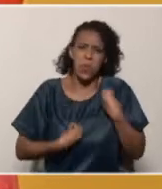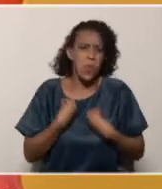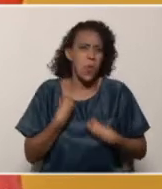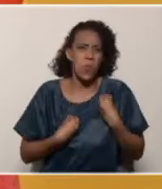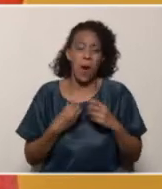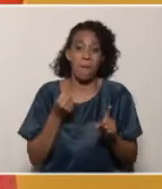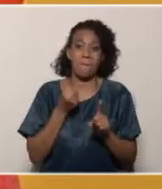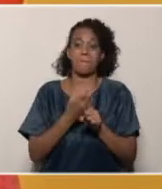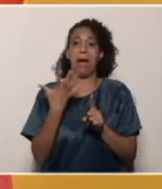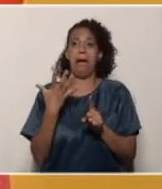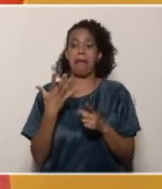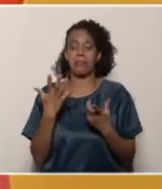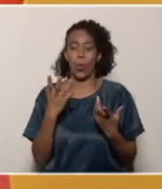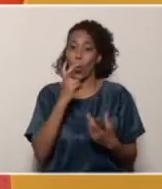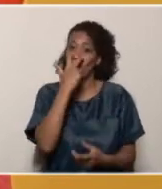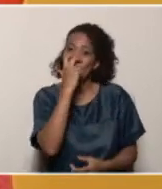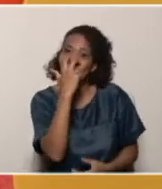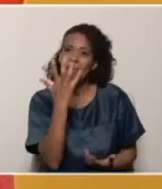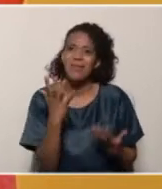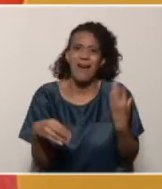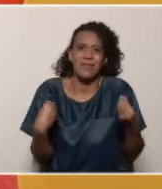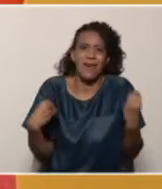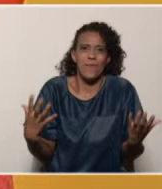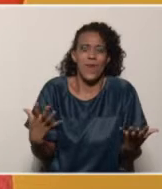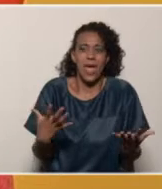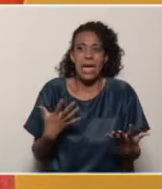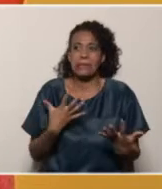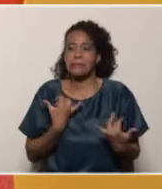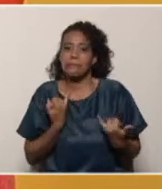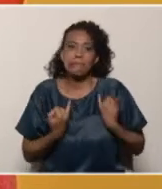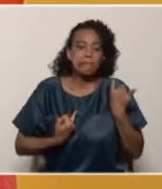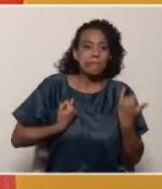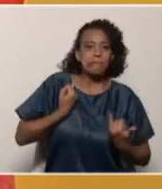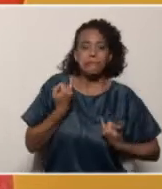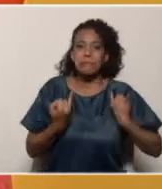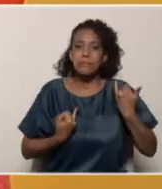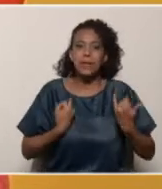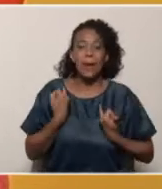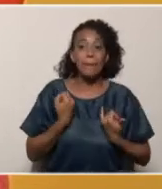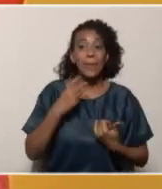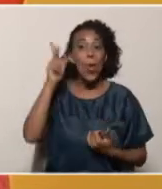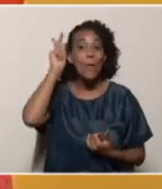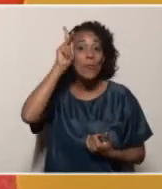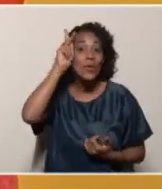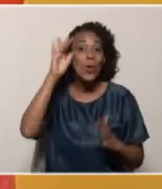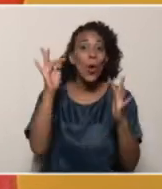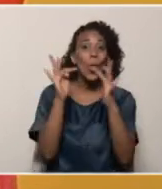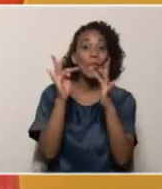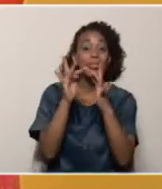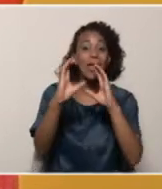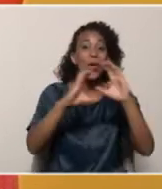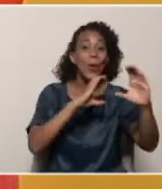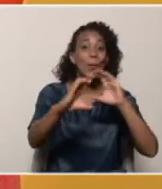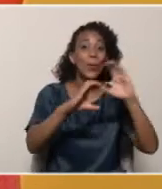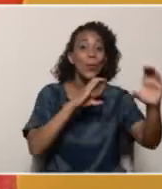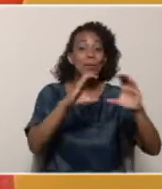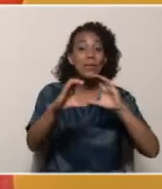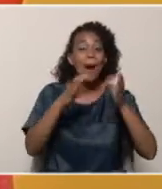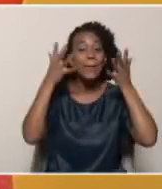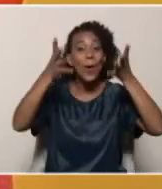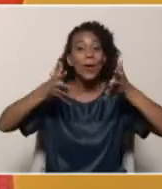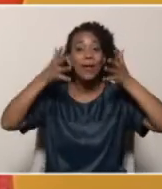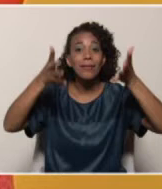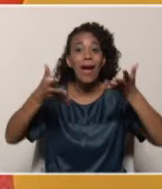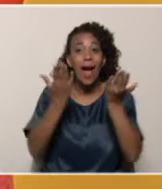les causa mucha curiosidad, mucha ansiedad incluso, pero cada uno de sus docentes especialistas van a estar allí para